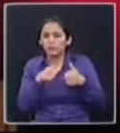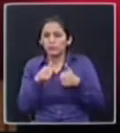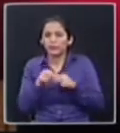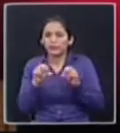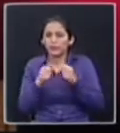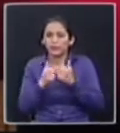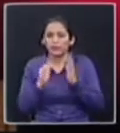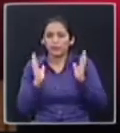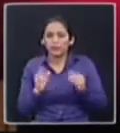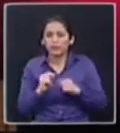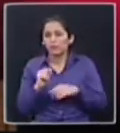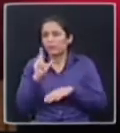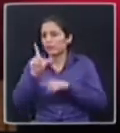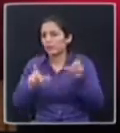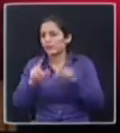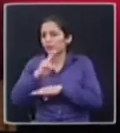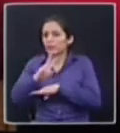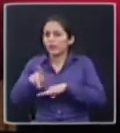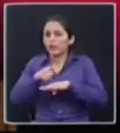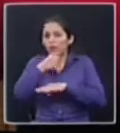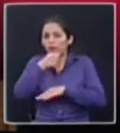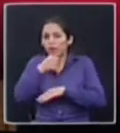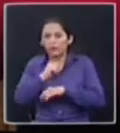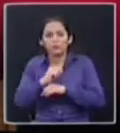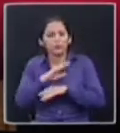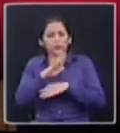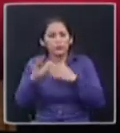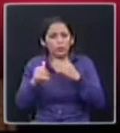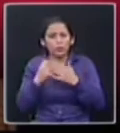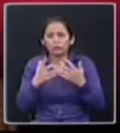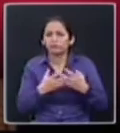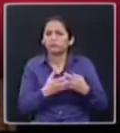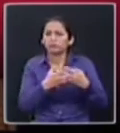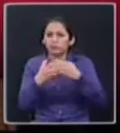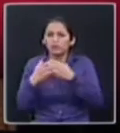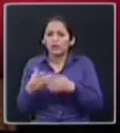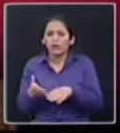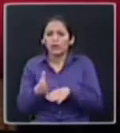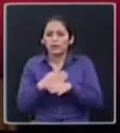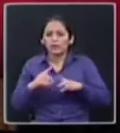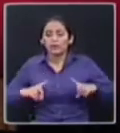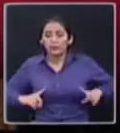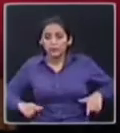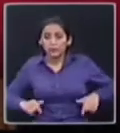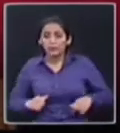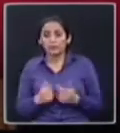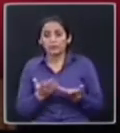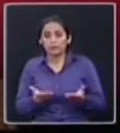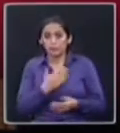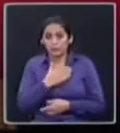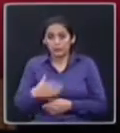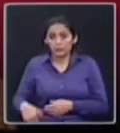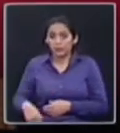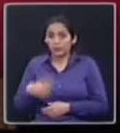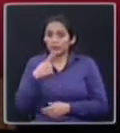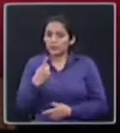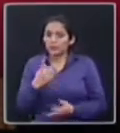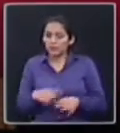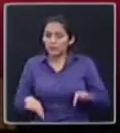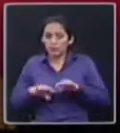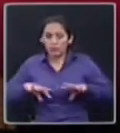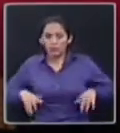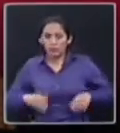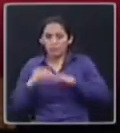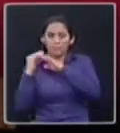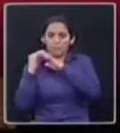asambleístas oficialistas, todo, el ejecutivo, incluso el presidente Lenín Moreno está dando claras demostraciones de que la lucha contra la corrupción, primero, no tiene tregua, segundo,